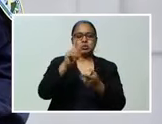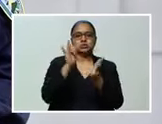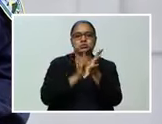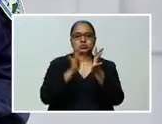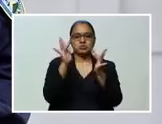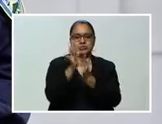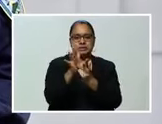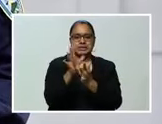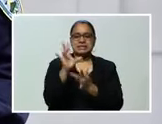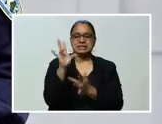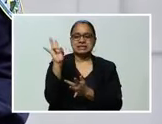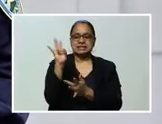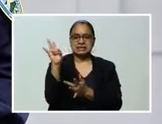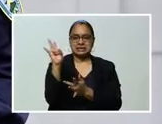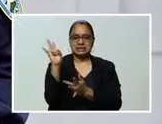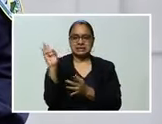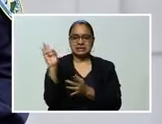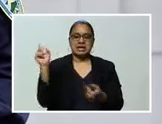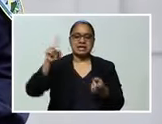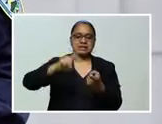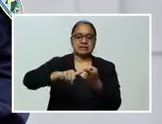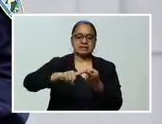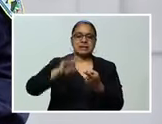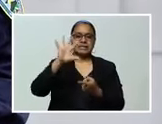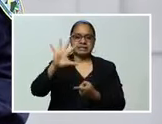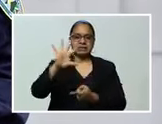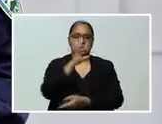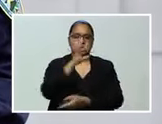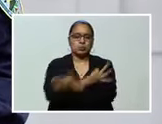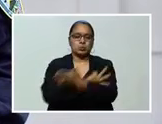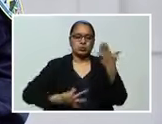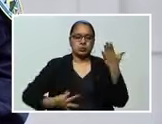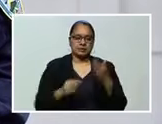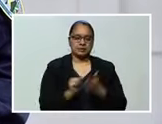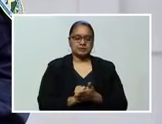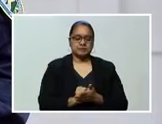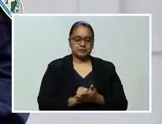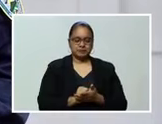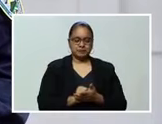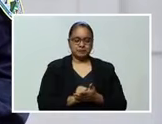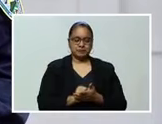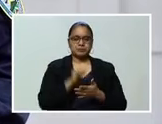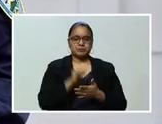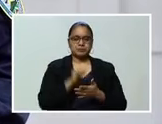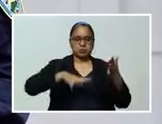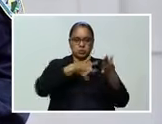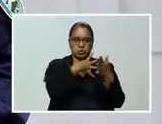horario de 7 a.m. a 5 p.m., quedando de la siguiente manera.